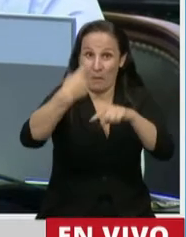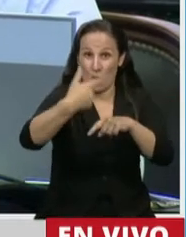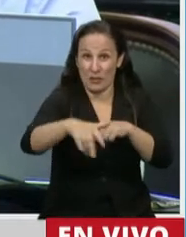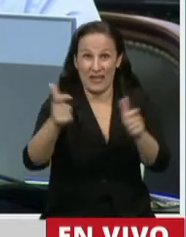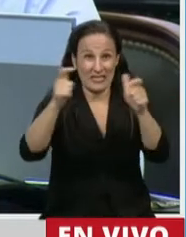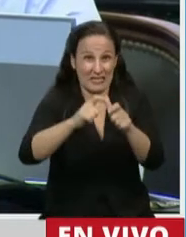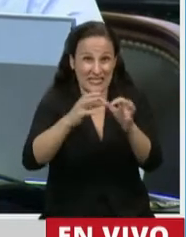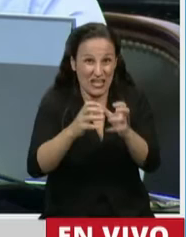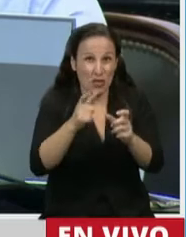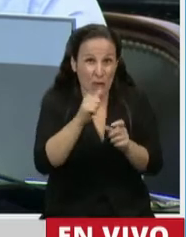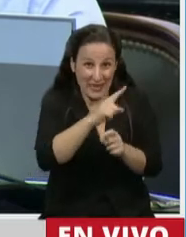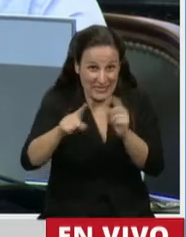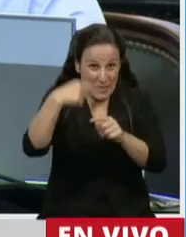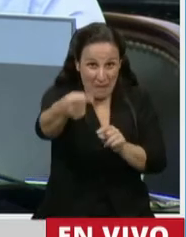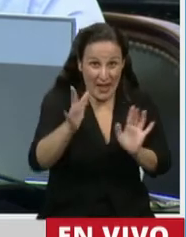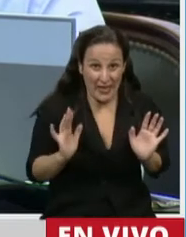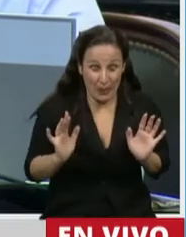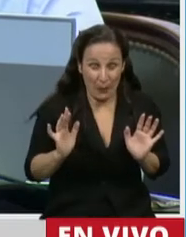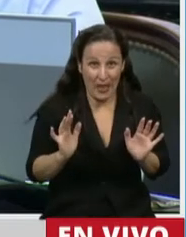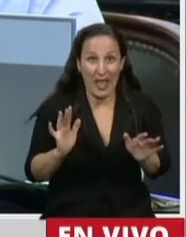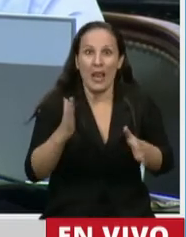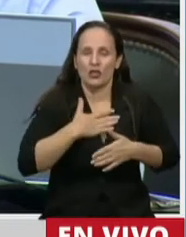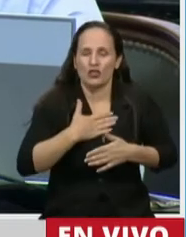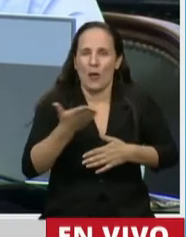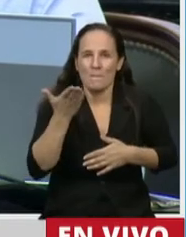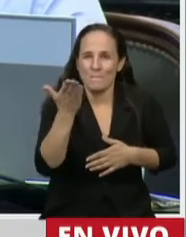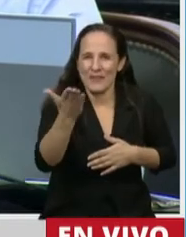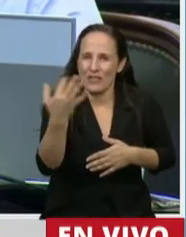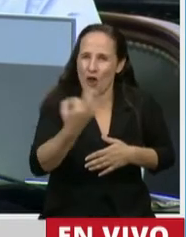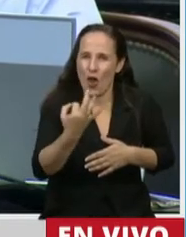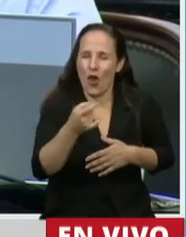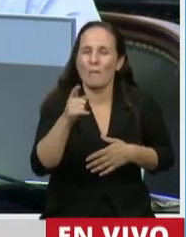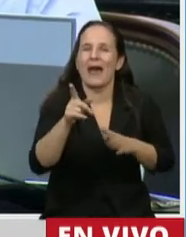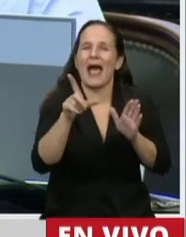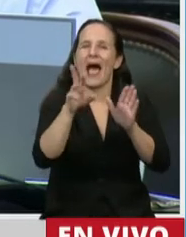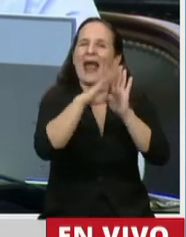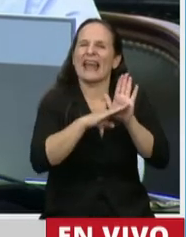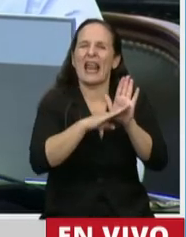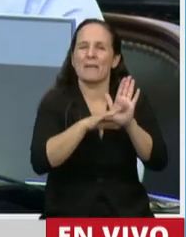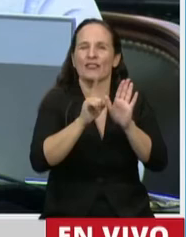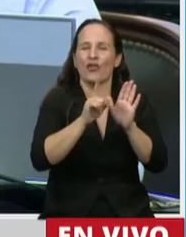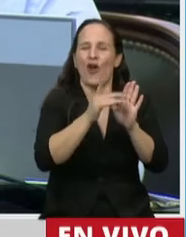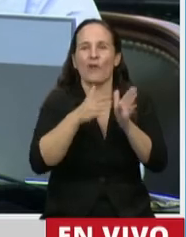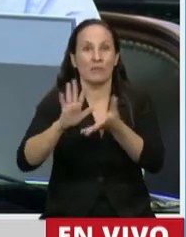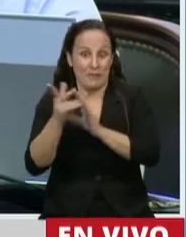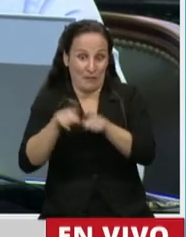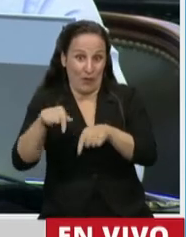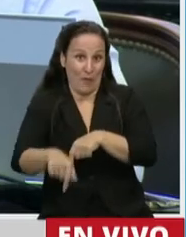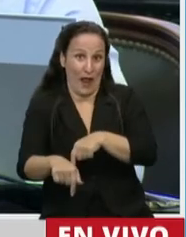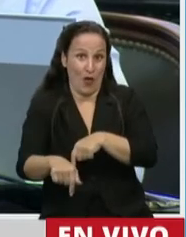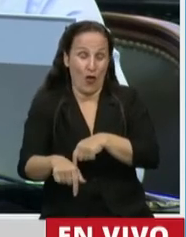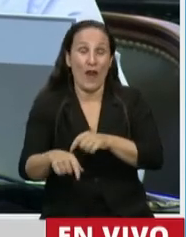entiendo va a ser la semana que viene, voy a hacer un pedido para apartarnos del reglamento, así como nos apartamos ahora,